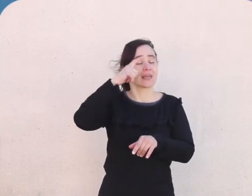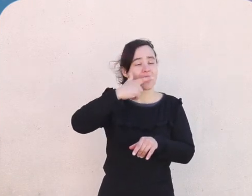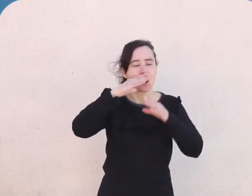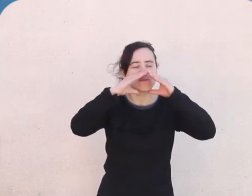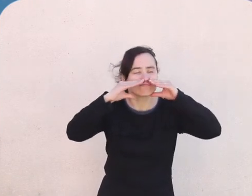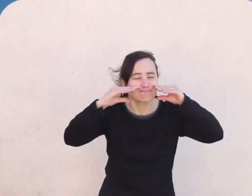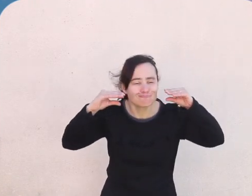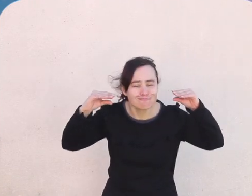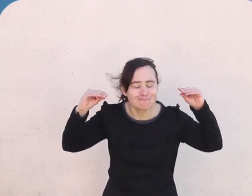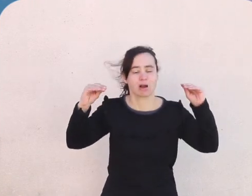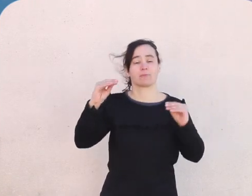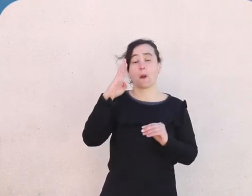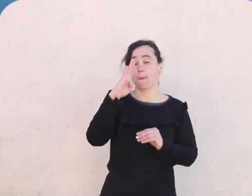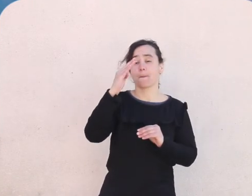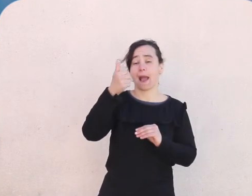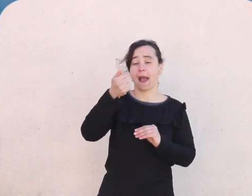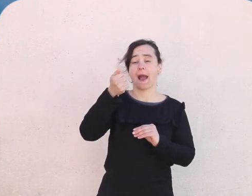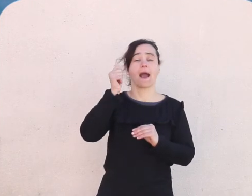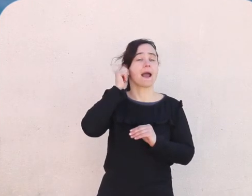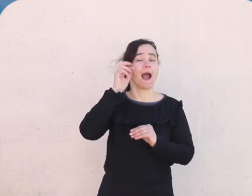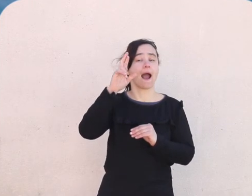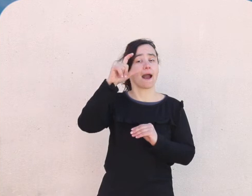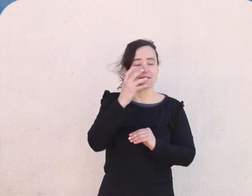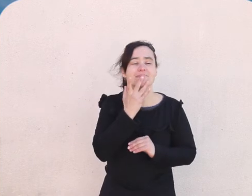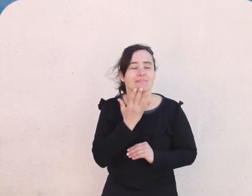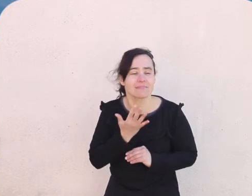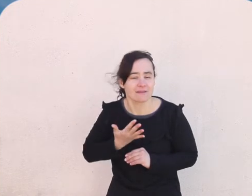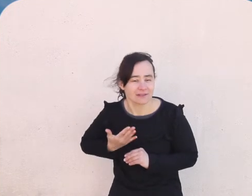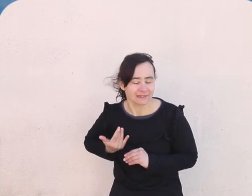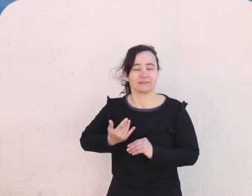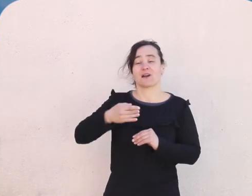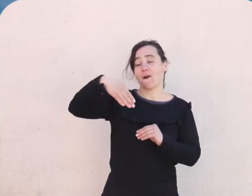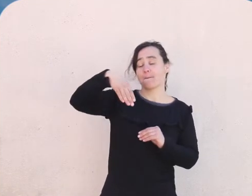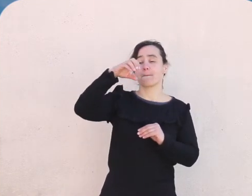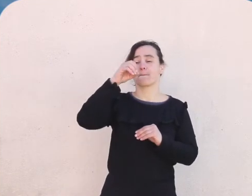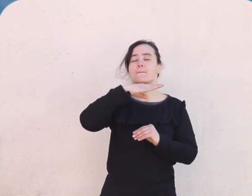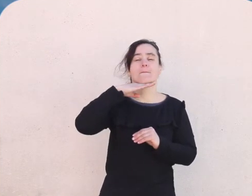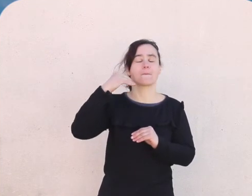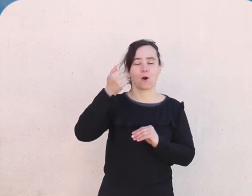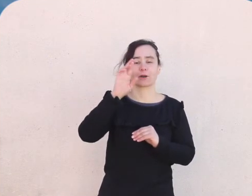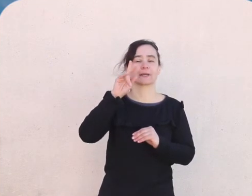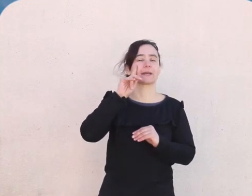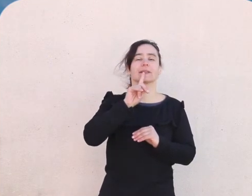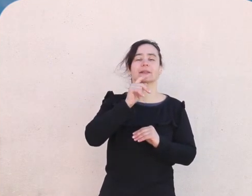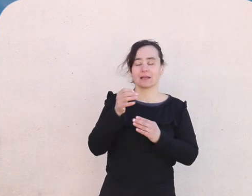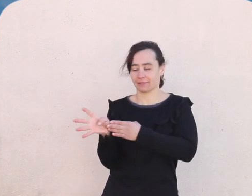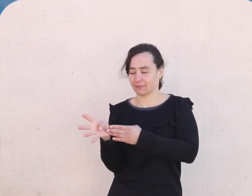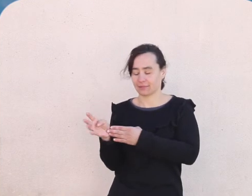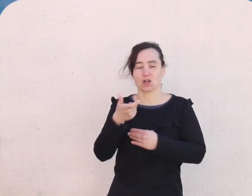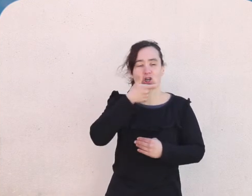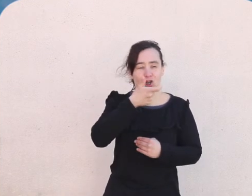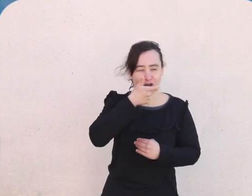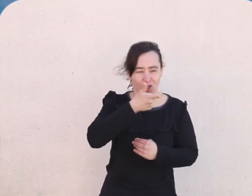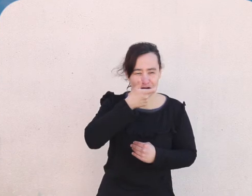Paraná, los urubíes, bagres, mojarritas, sábalos, viejas del agua, rayas y demás